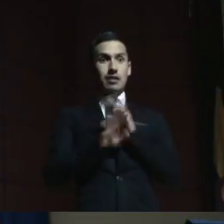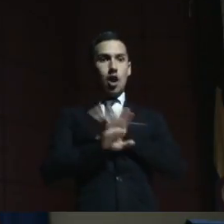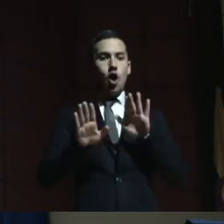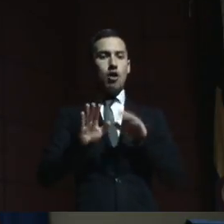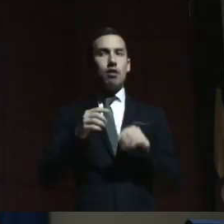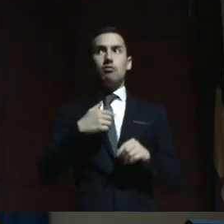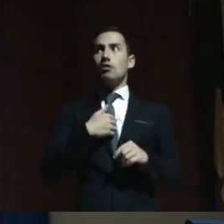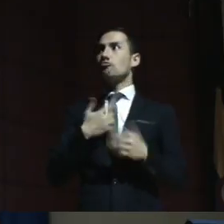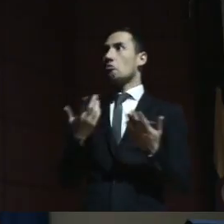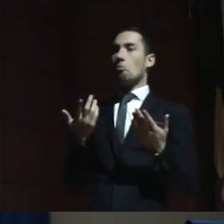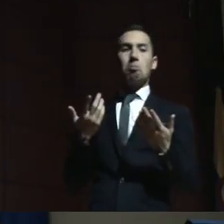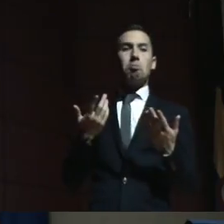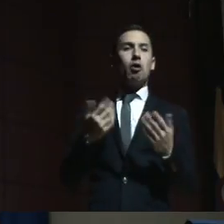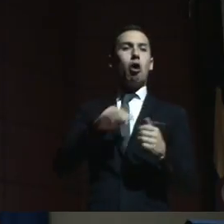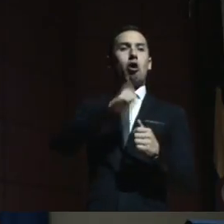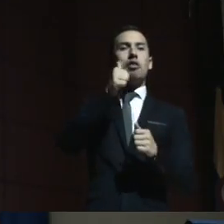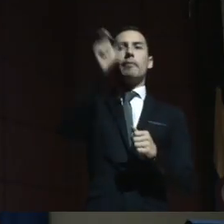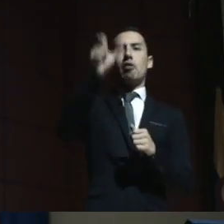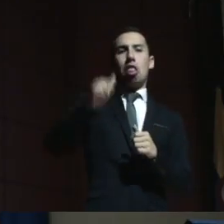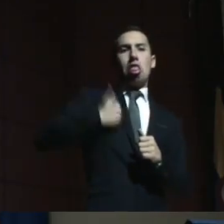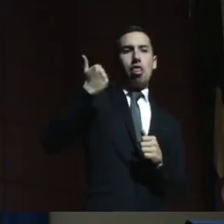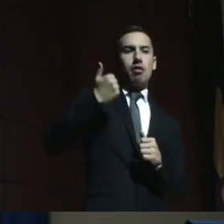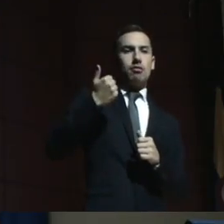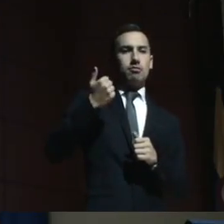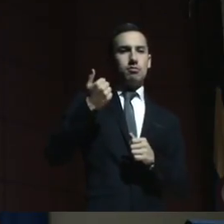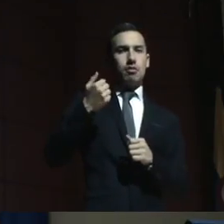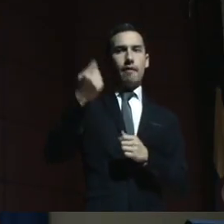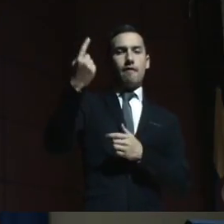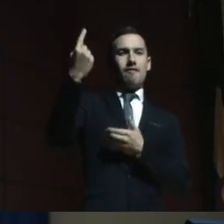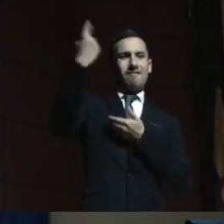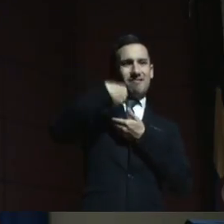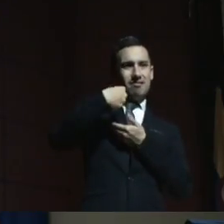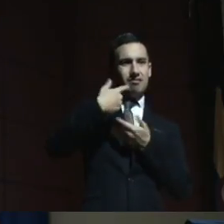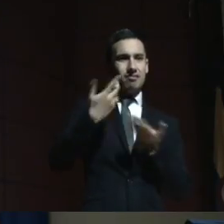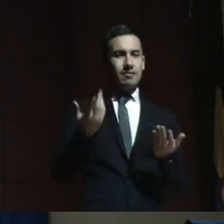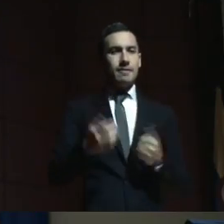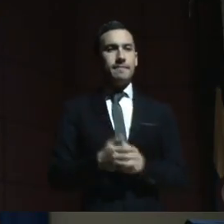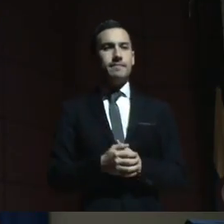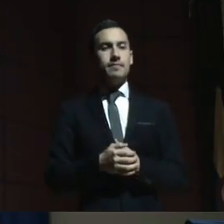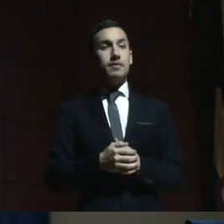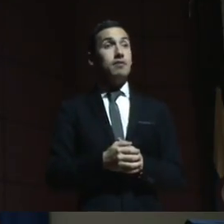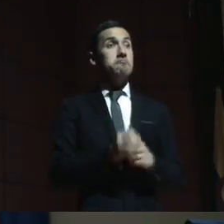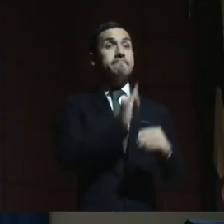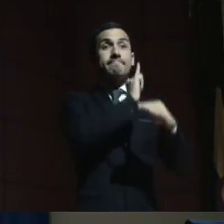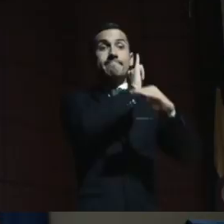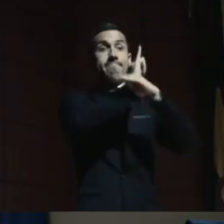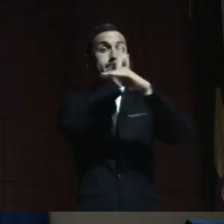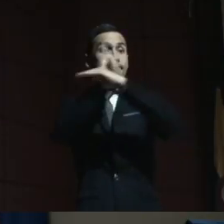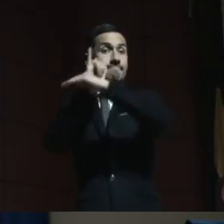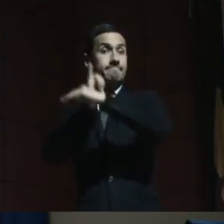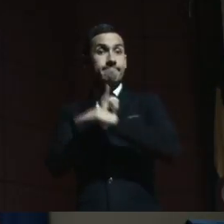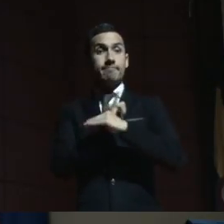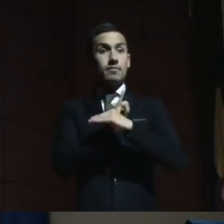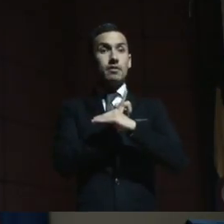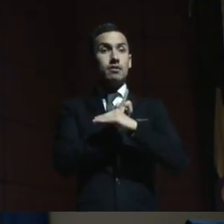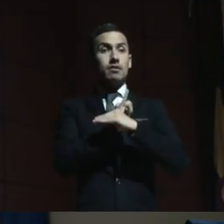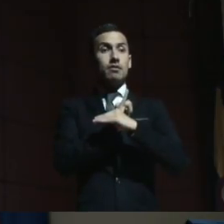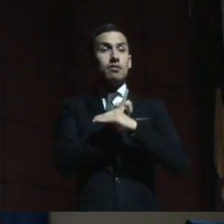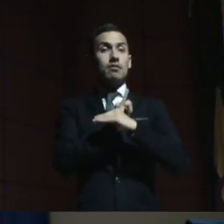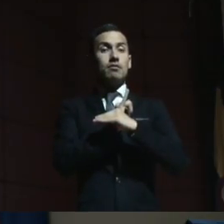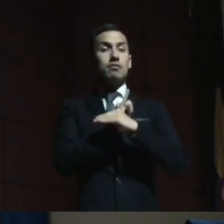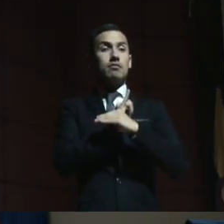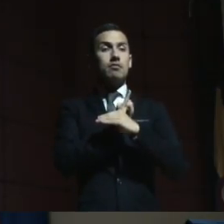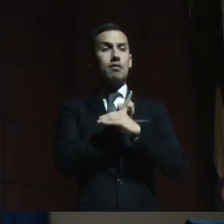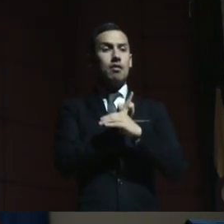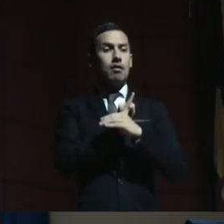toman otros, ¿cierto? Y las instituciones, digamos que no cuentan con un tema de